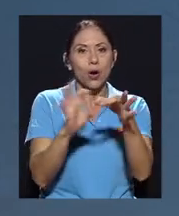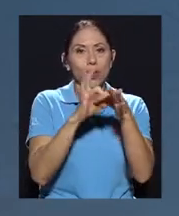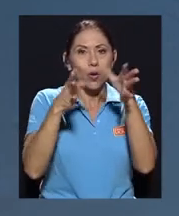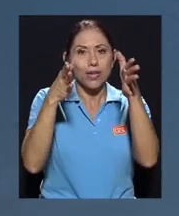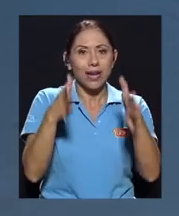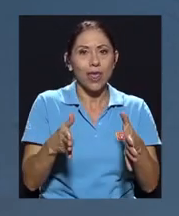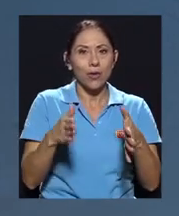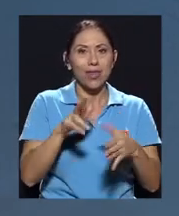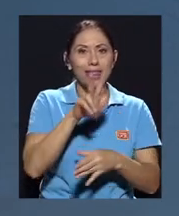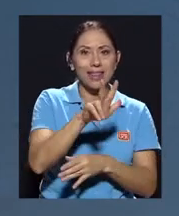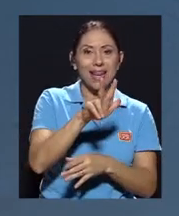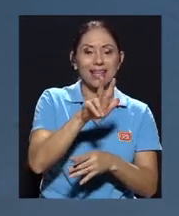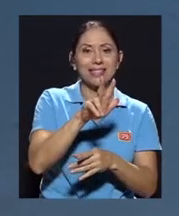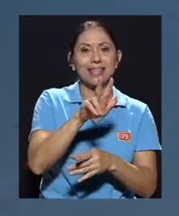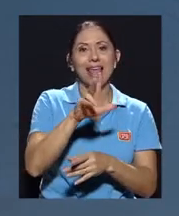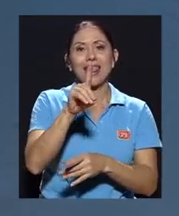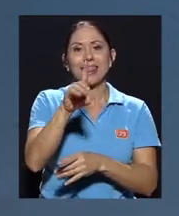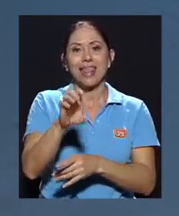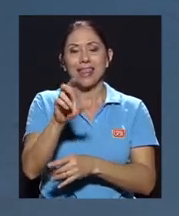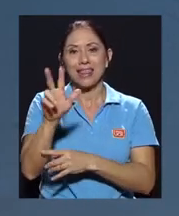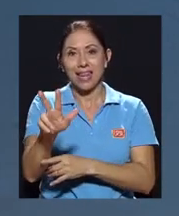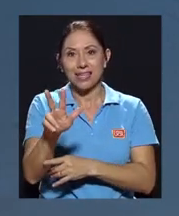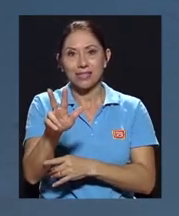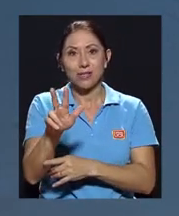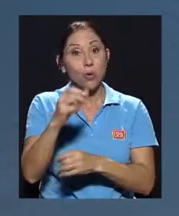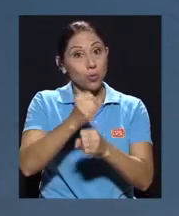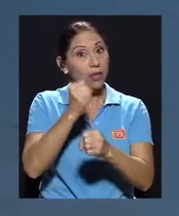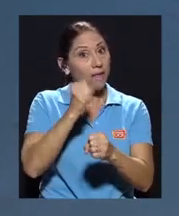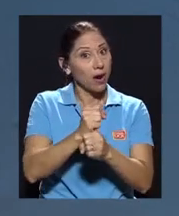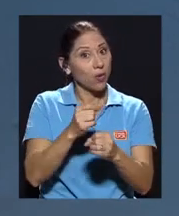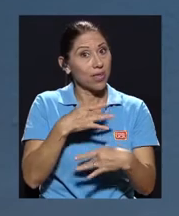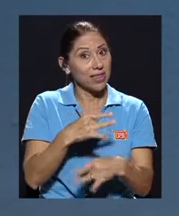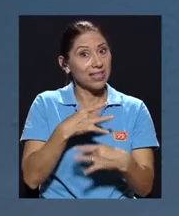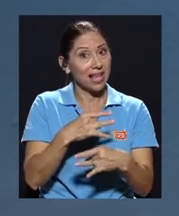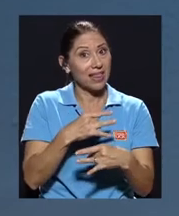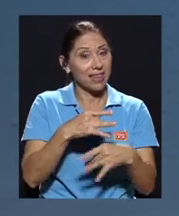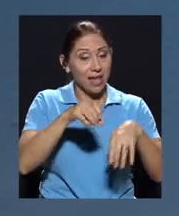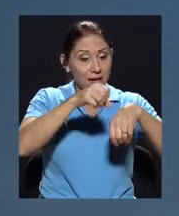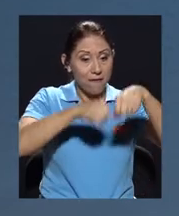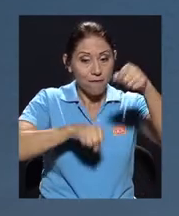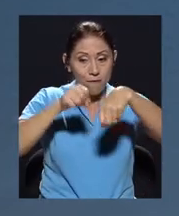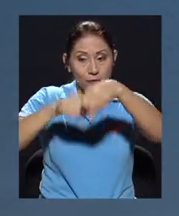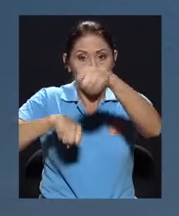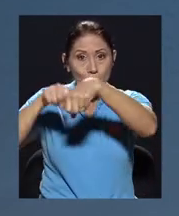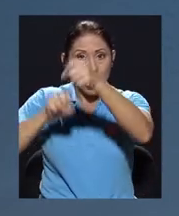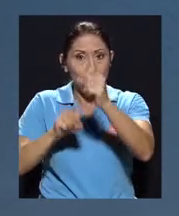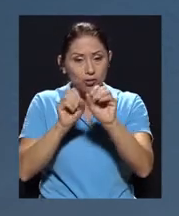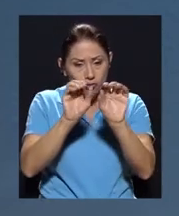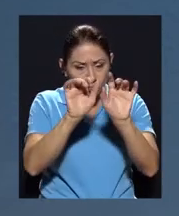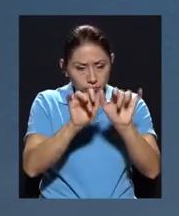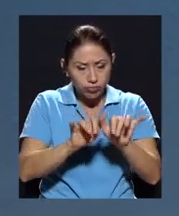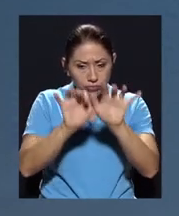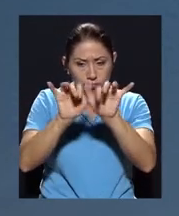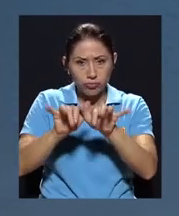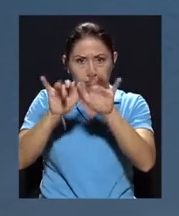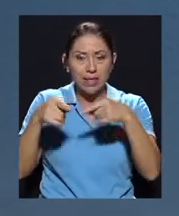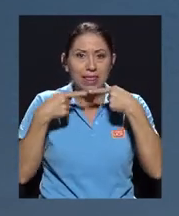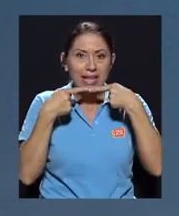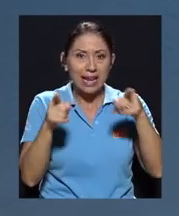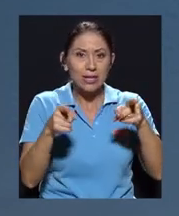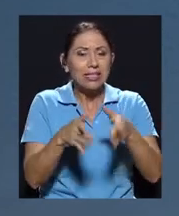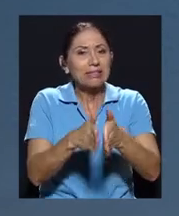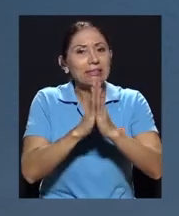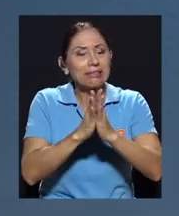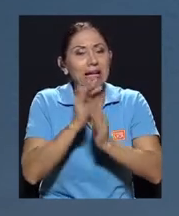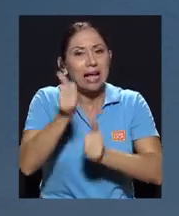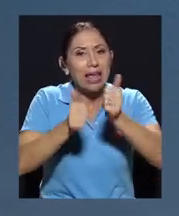Rica, del 3 de 3, un trabajo muy interesante de formularios a manera de declaración, que se le está solicitando a los candidatos a la presidencia de la República de